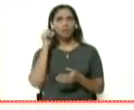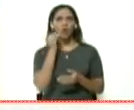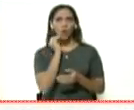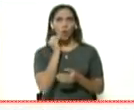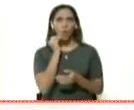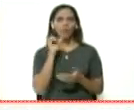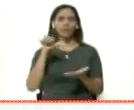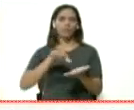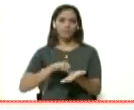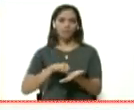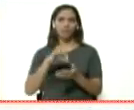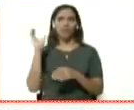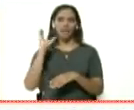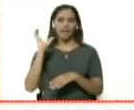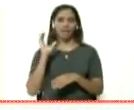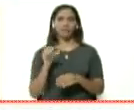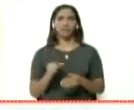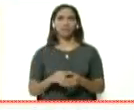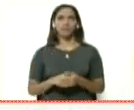joven del centro de Caracas.